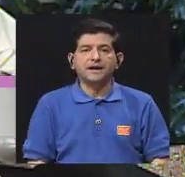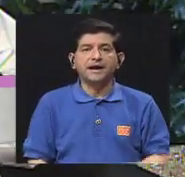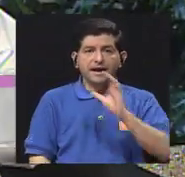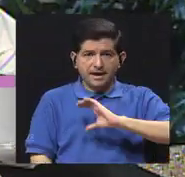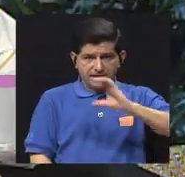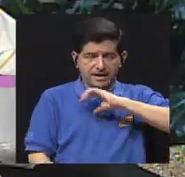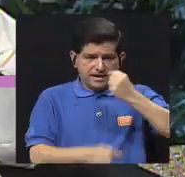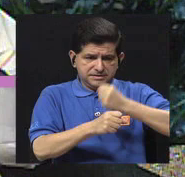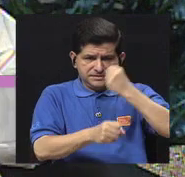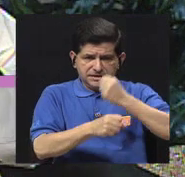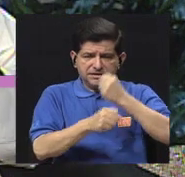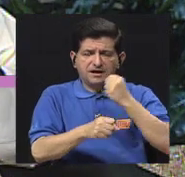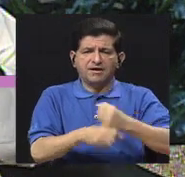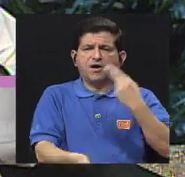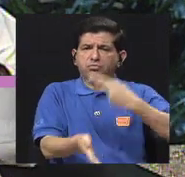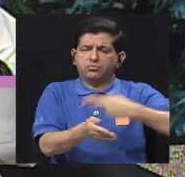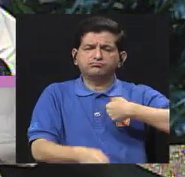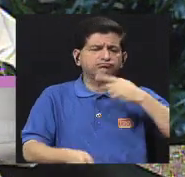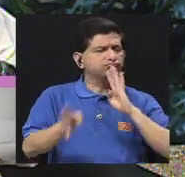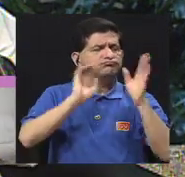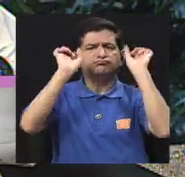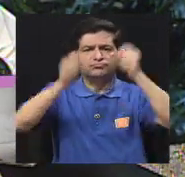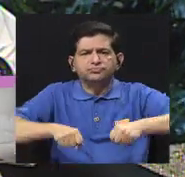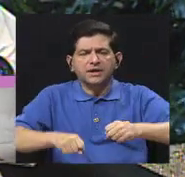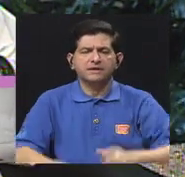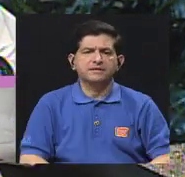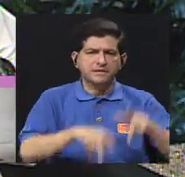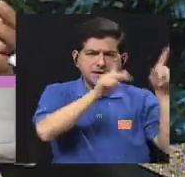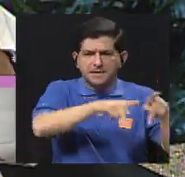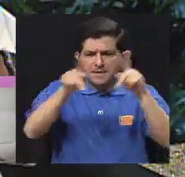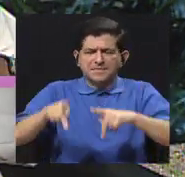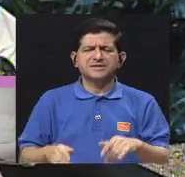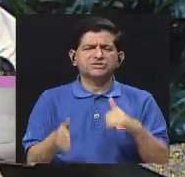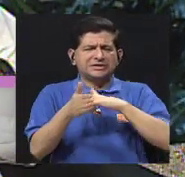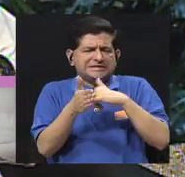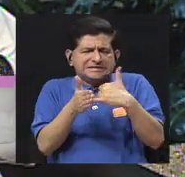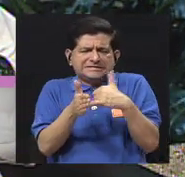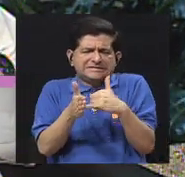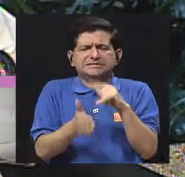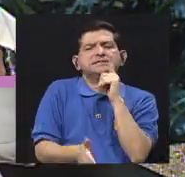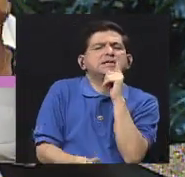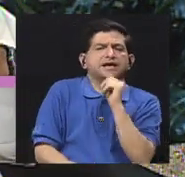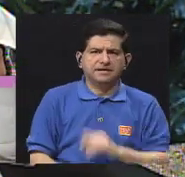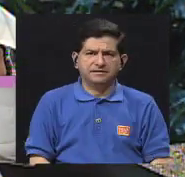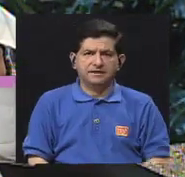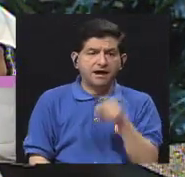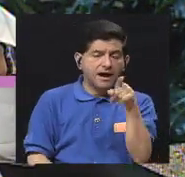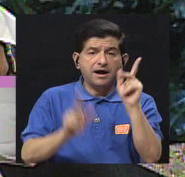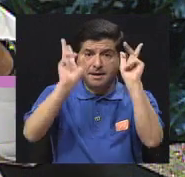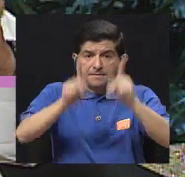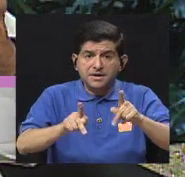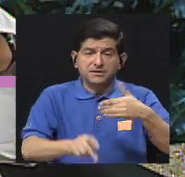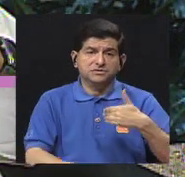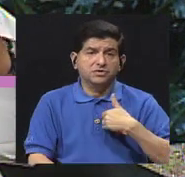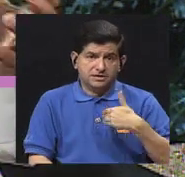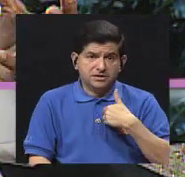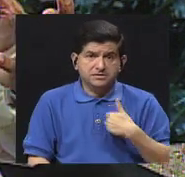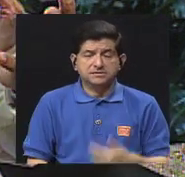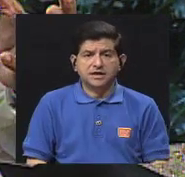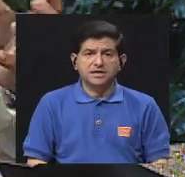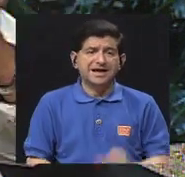naturaleza, el trabajo hospitalario, uno podría hablar que el personal más vulnerable son los que tienen